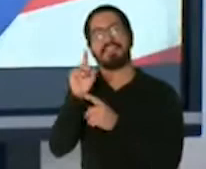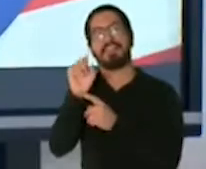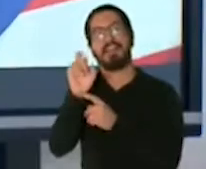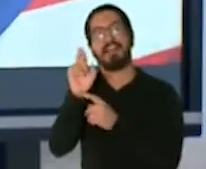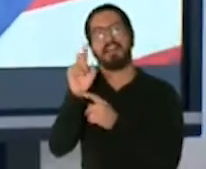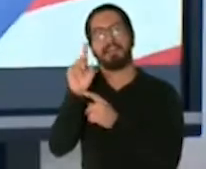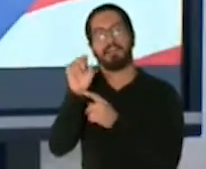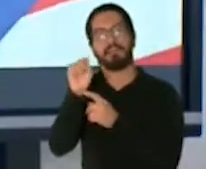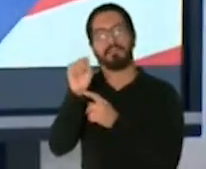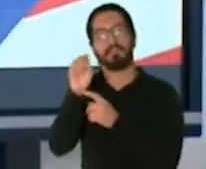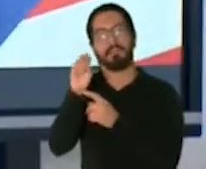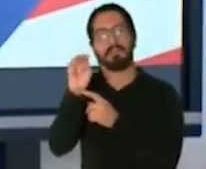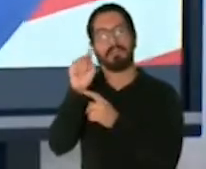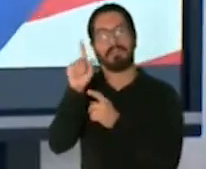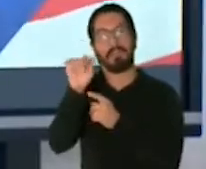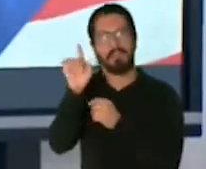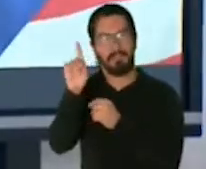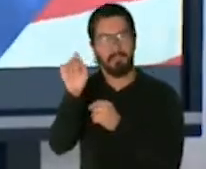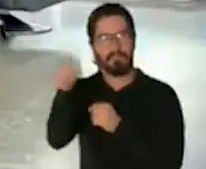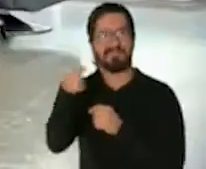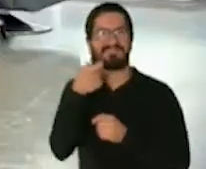Secretario de Salud. Bienvenido.